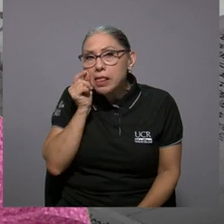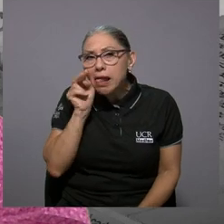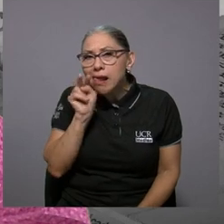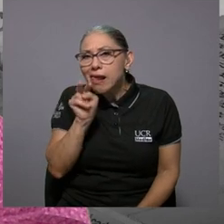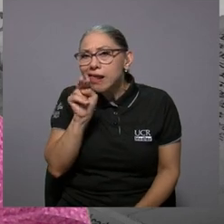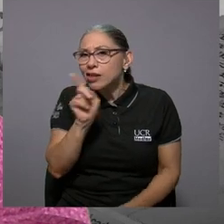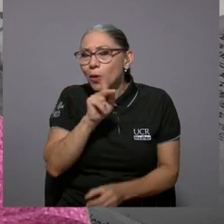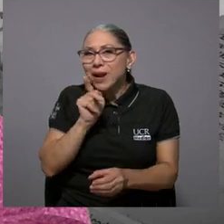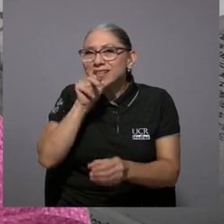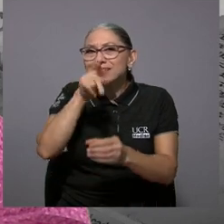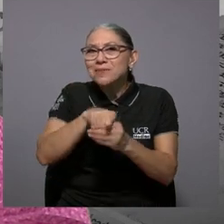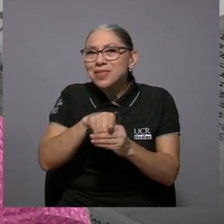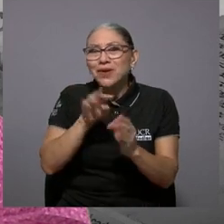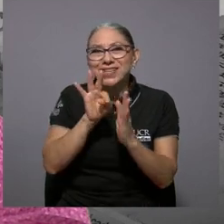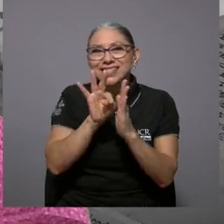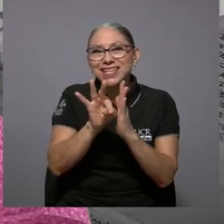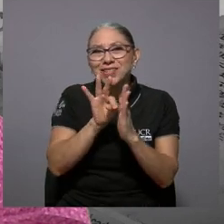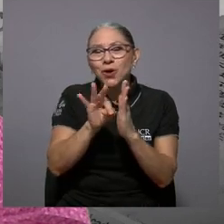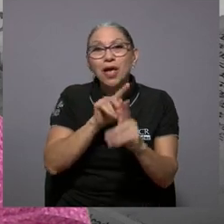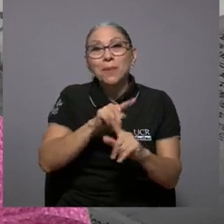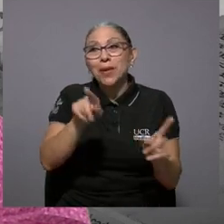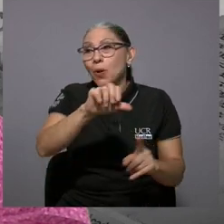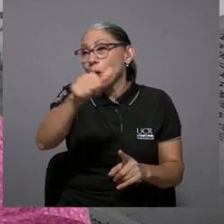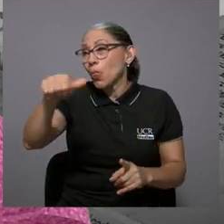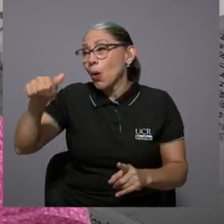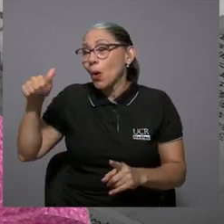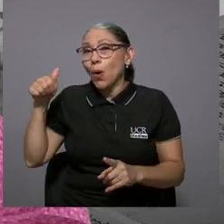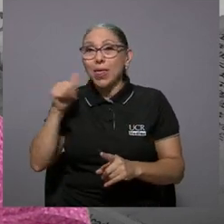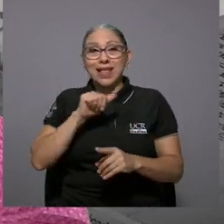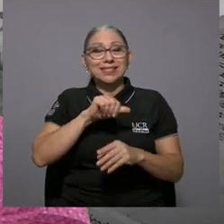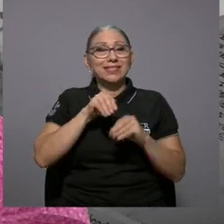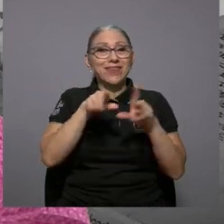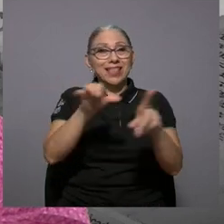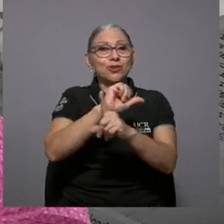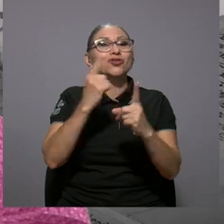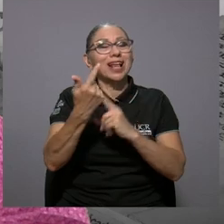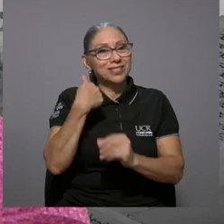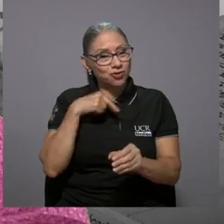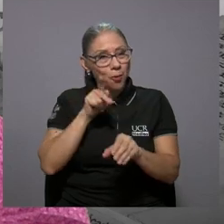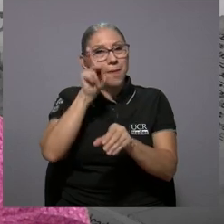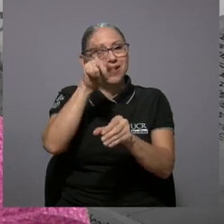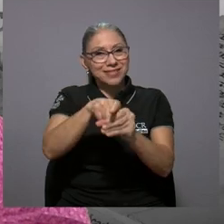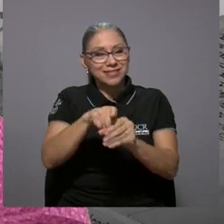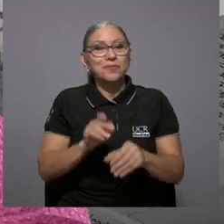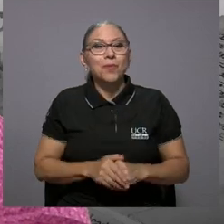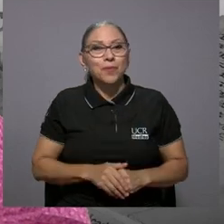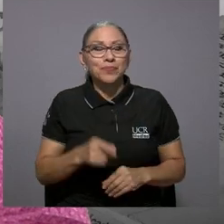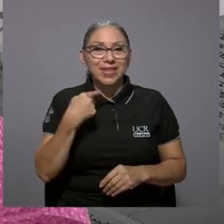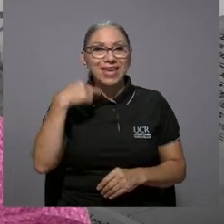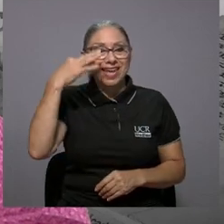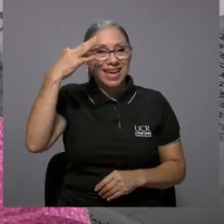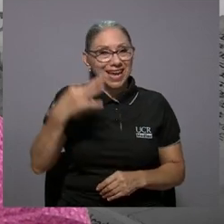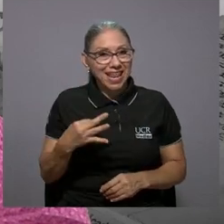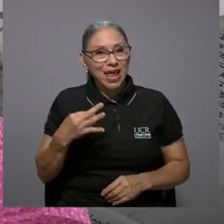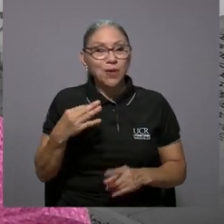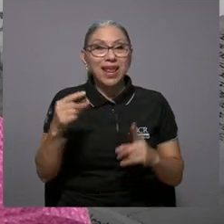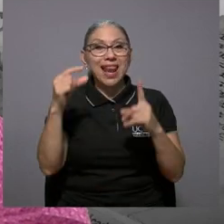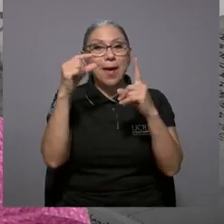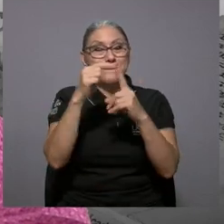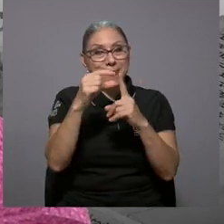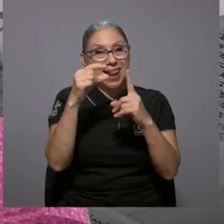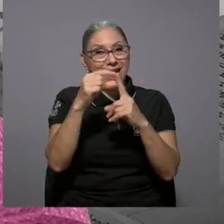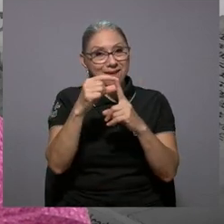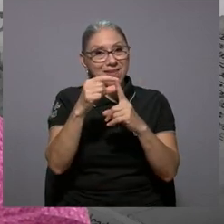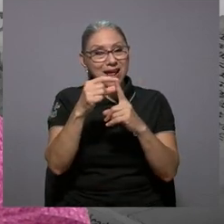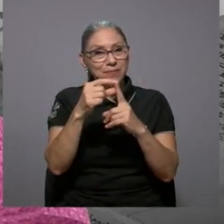estoy pero de Mirona y no participo es en TikTok pero en todas las demás participo y creo